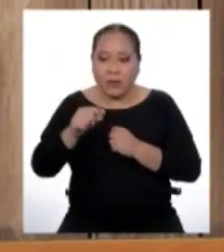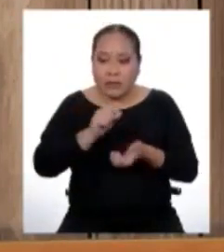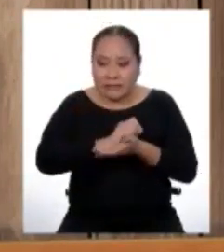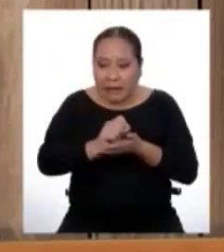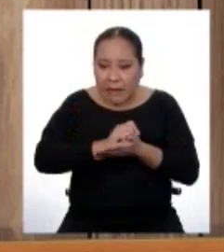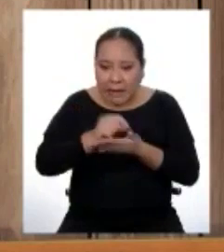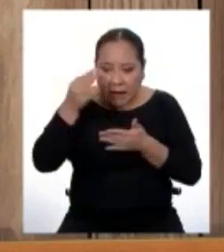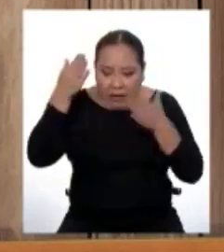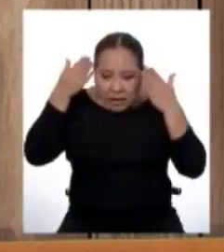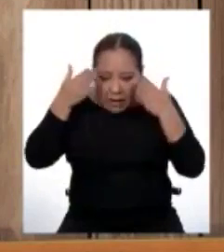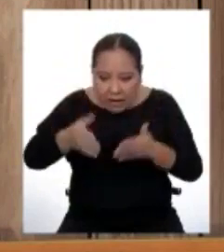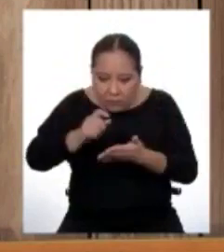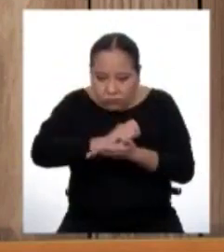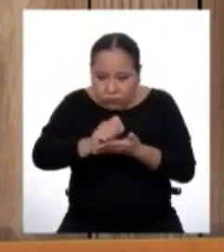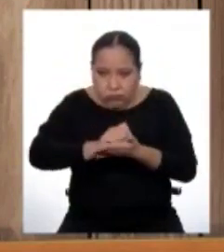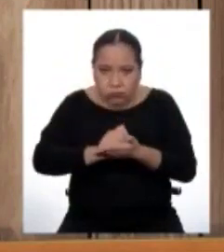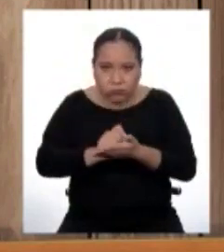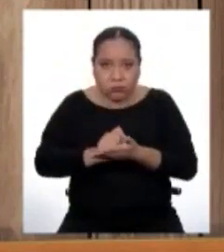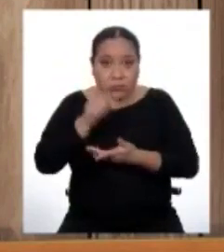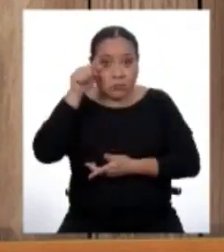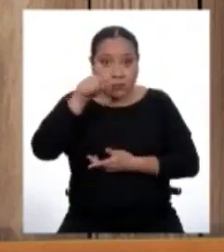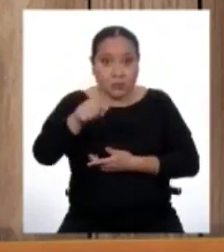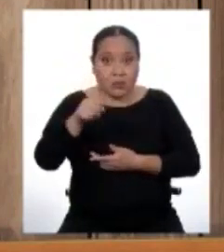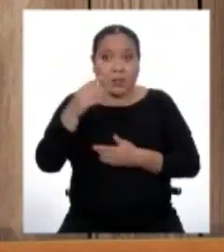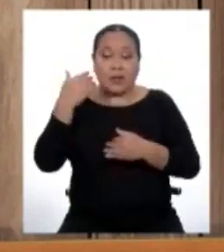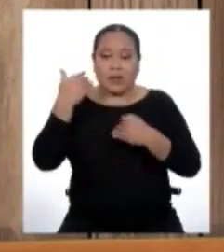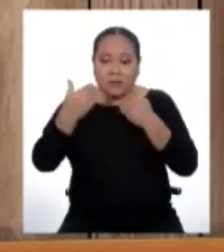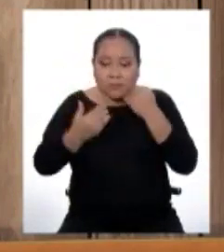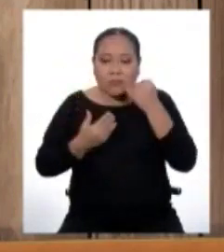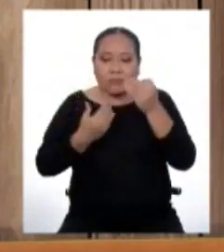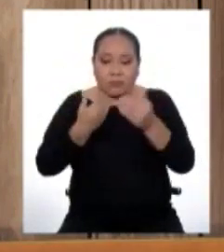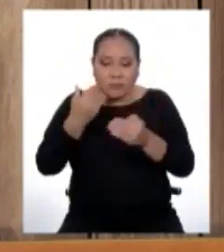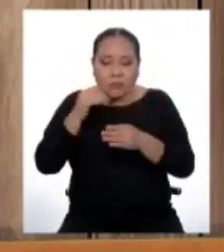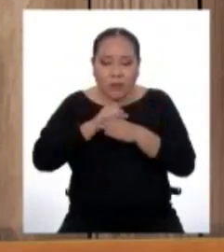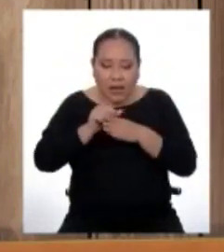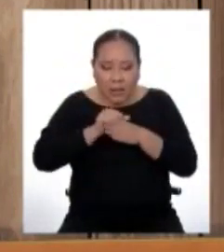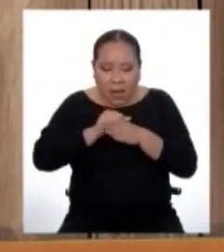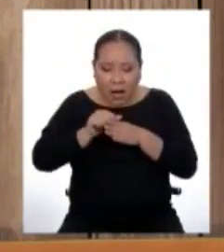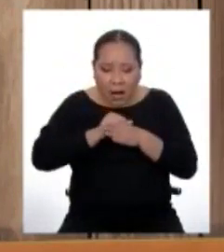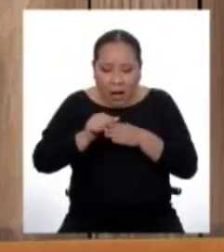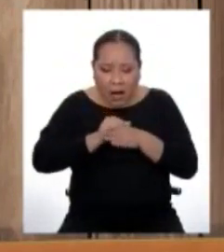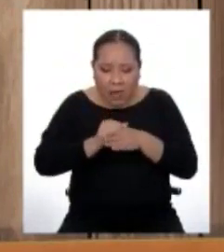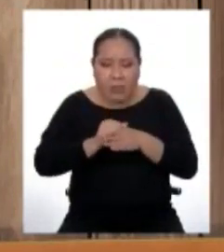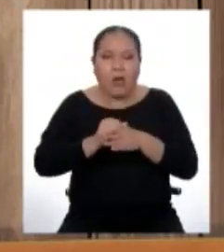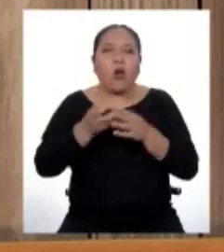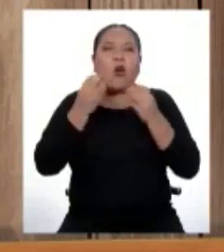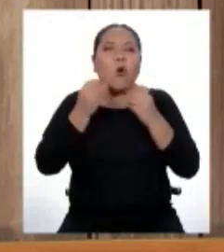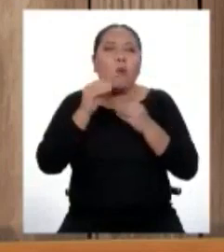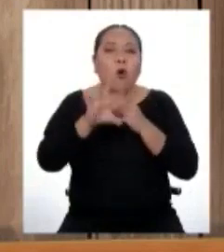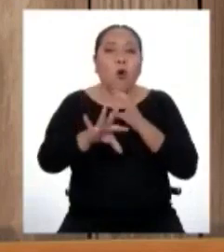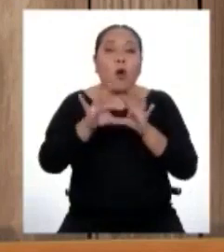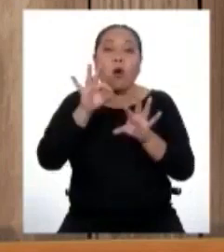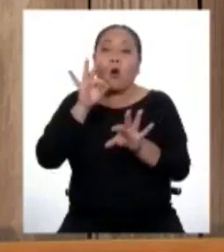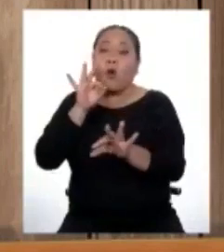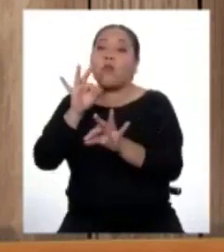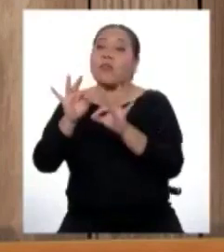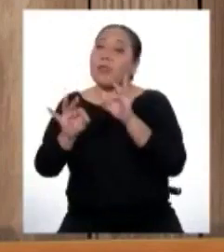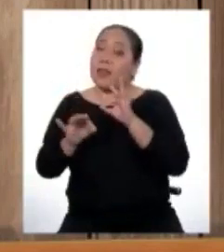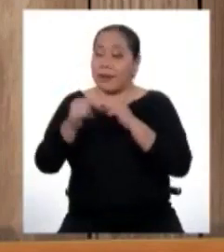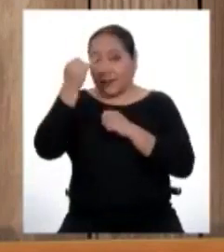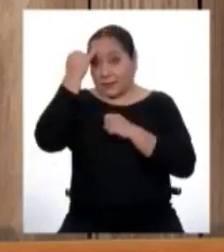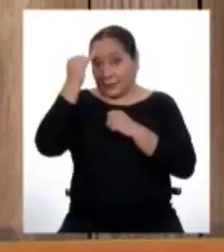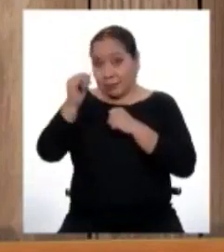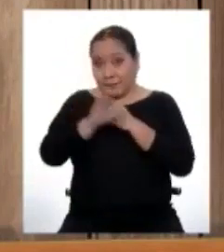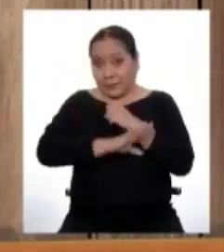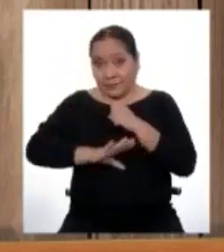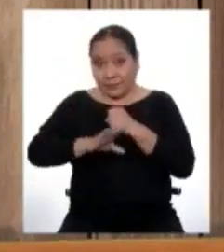explícita en los textos. Por eso tienen que desarrollar las habilidades de reconocerla. Por tanto, es